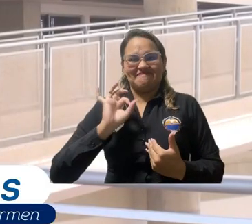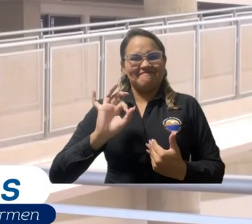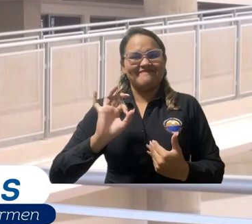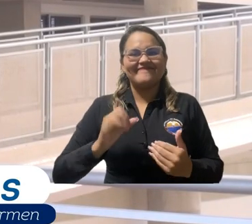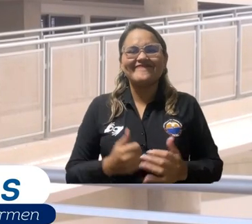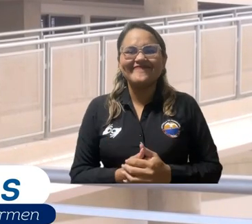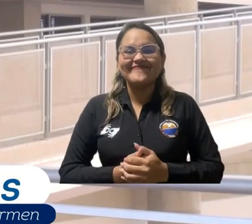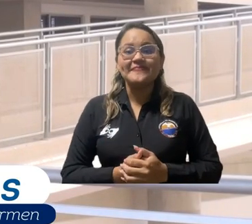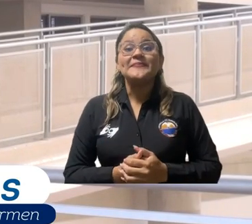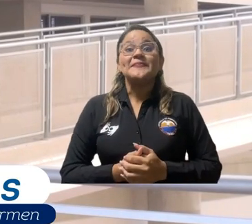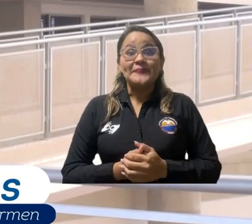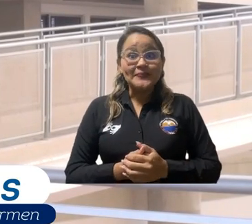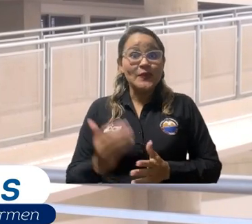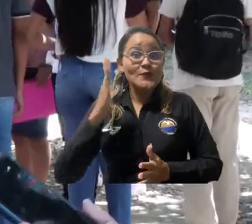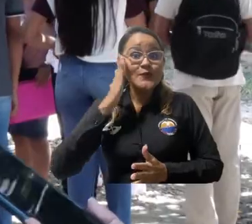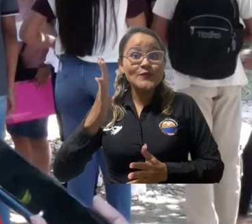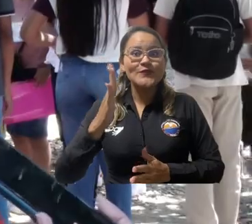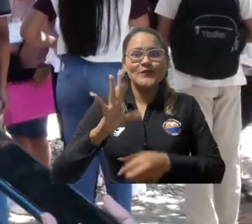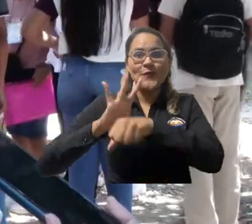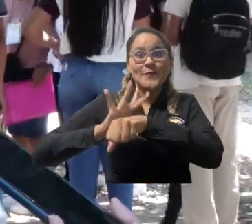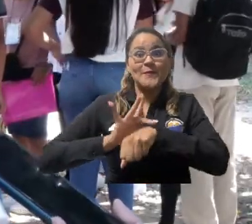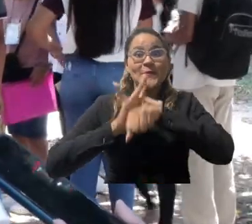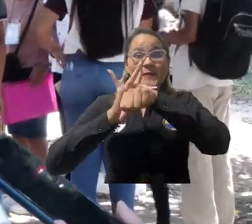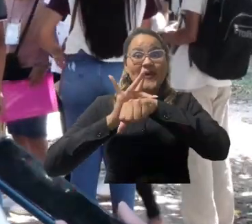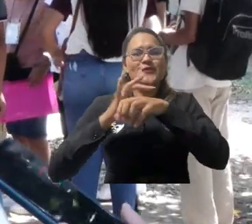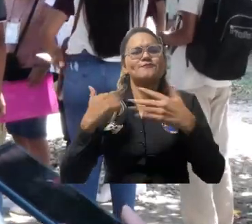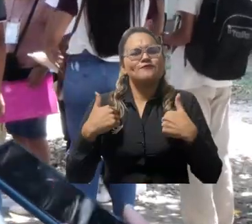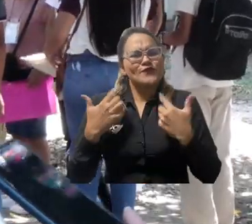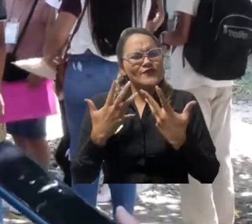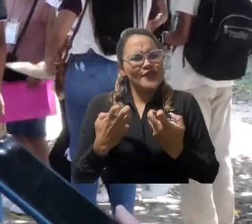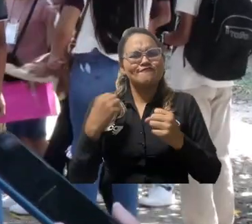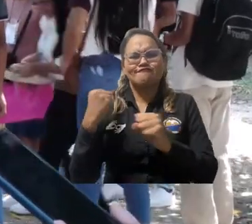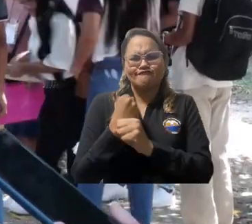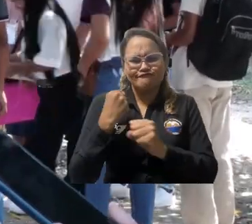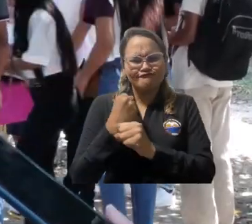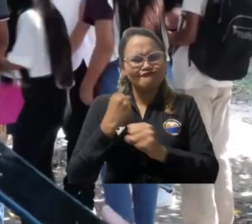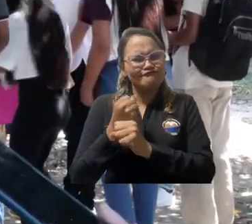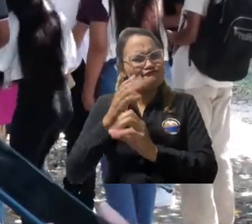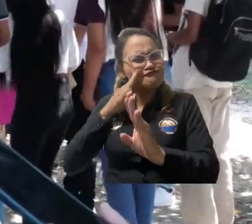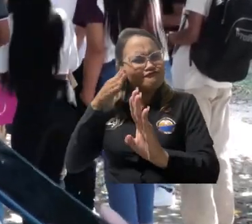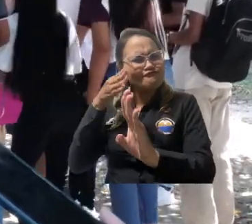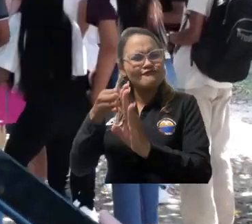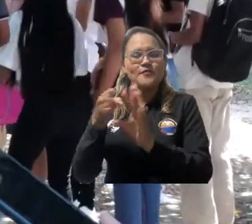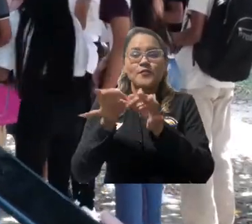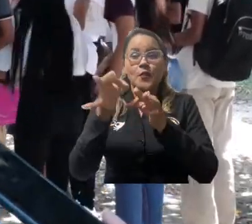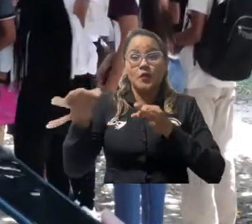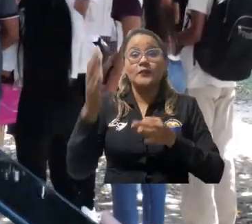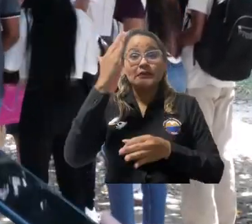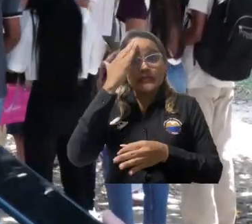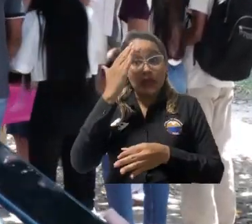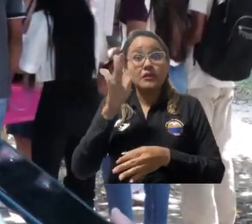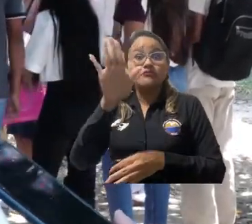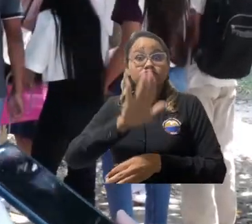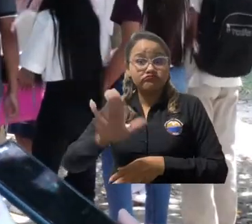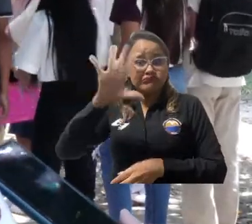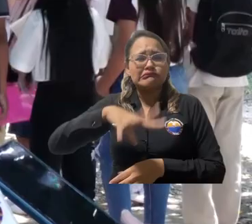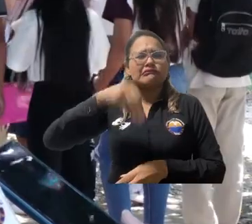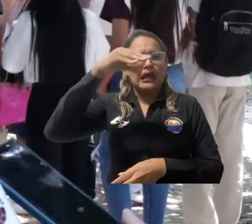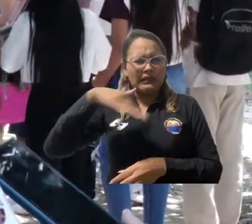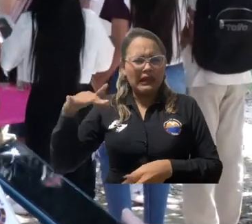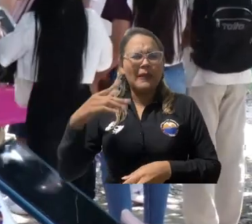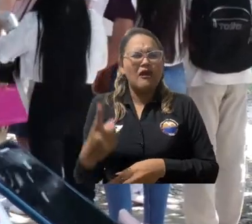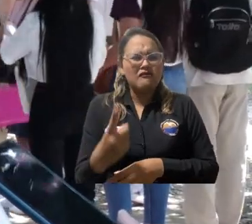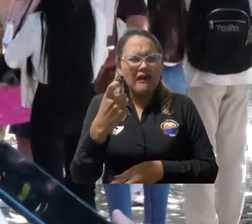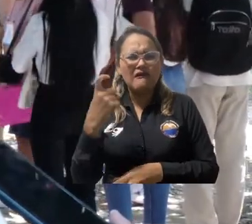encantó todo lo que está dando la universidad. Al ser médico en un futuro me gustaría trabajar mucho por el municipio porque pues el